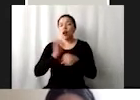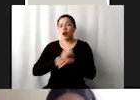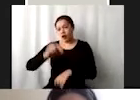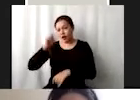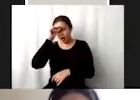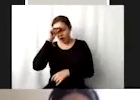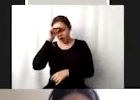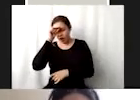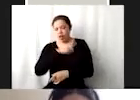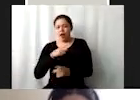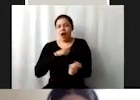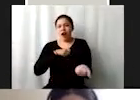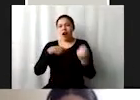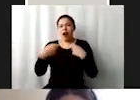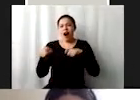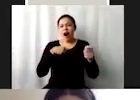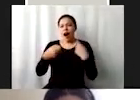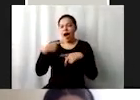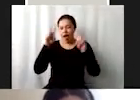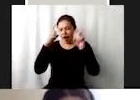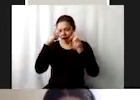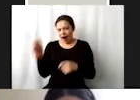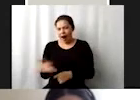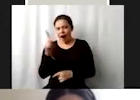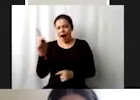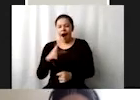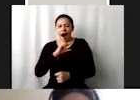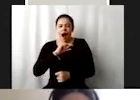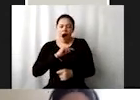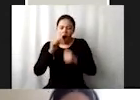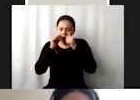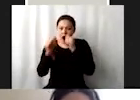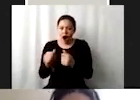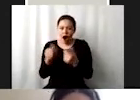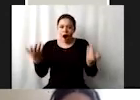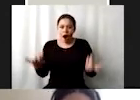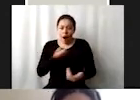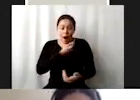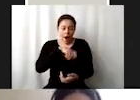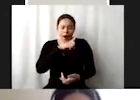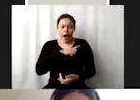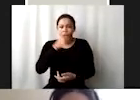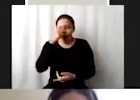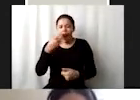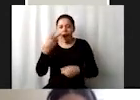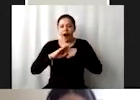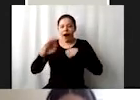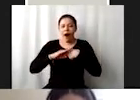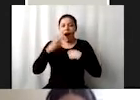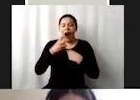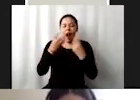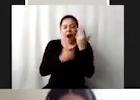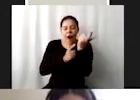flexibilidad para atender temas de salud pública, ese es el caso con las farmacéuticas que han sido lentas,